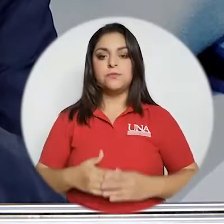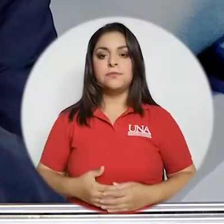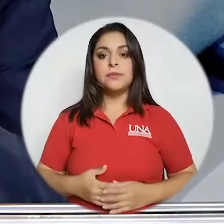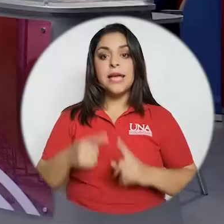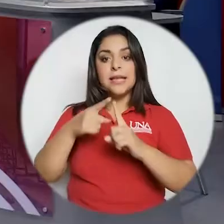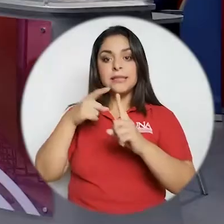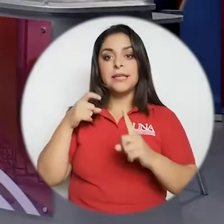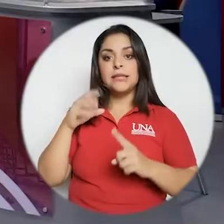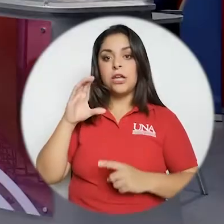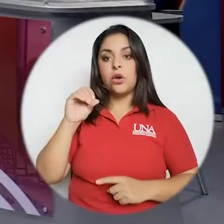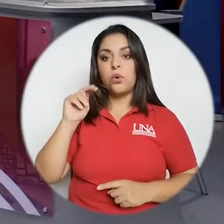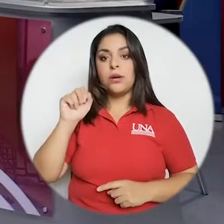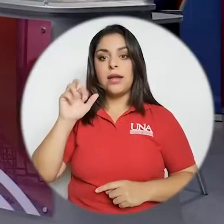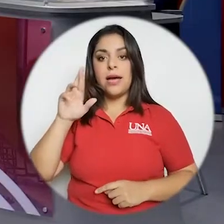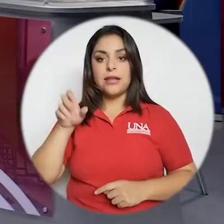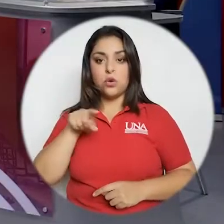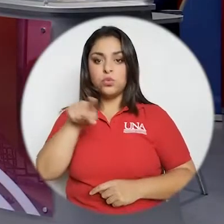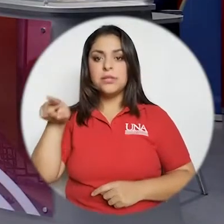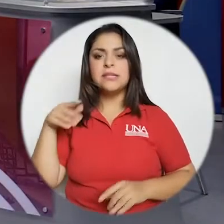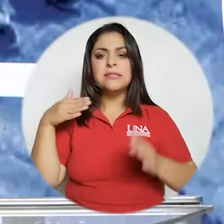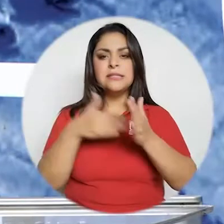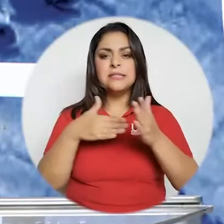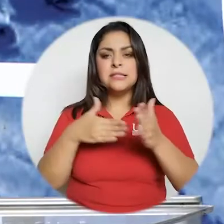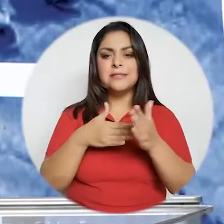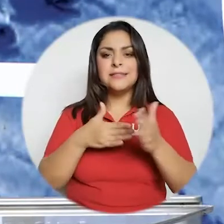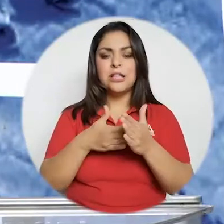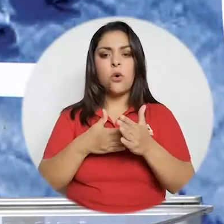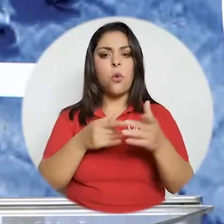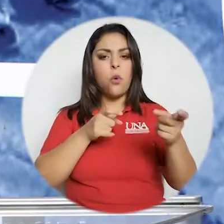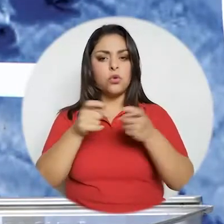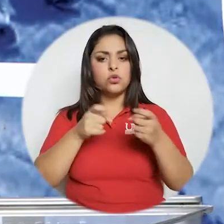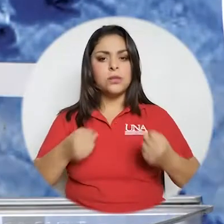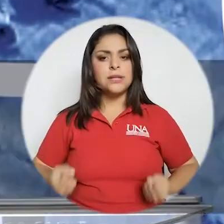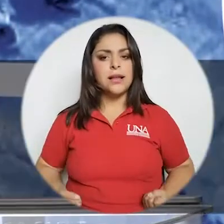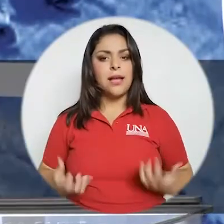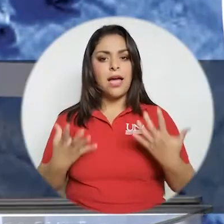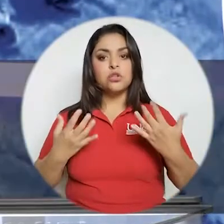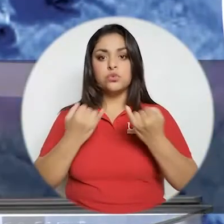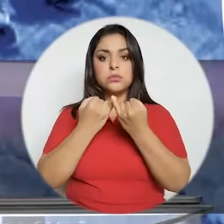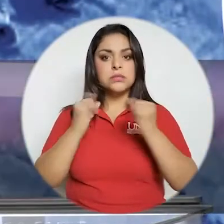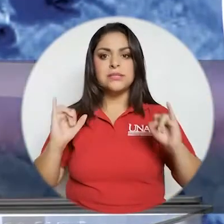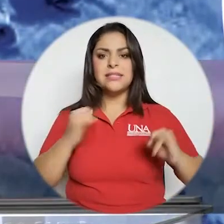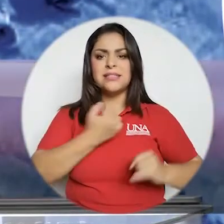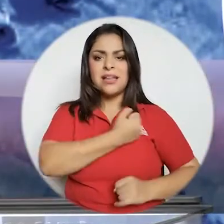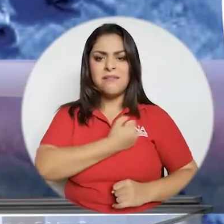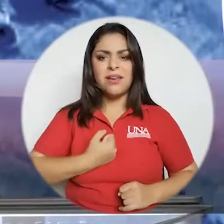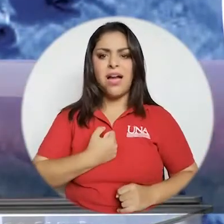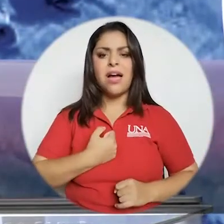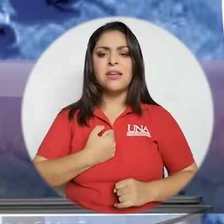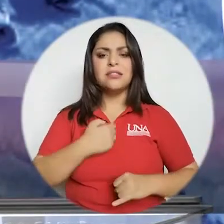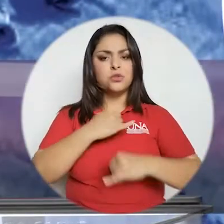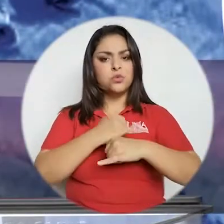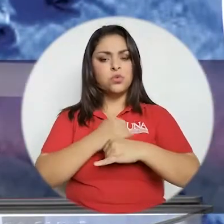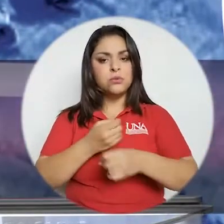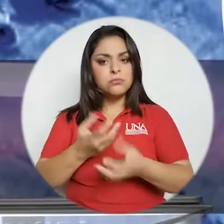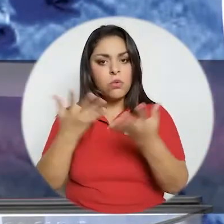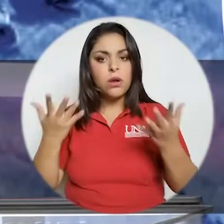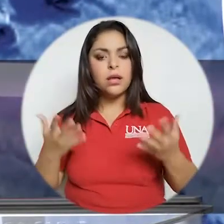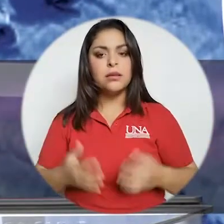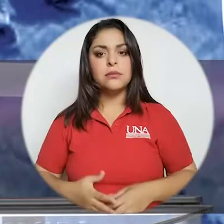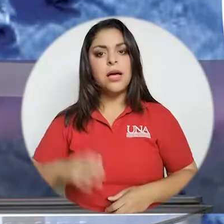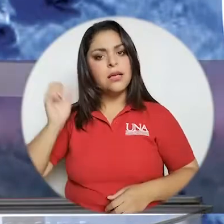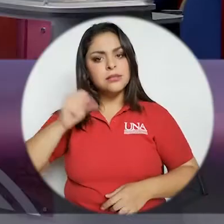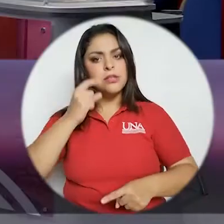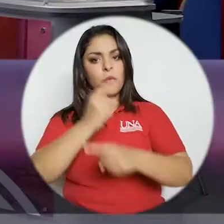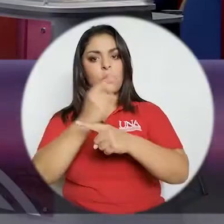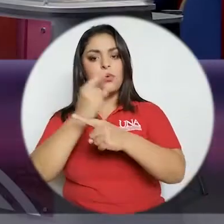nacional desde el consejo nacional de lectores ustedes han insistido en que es posible el control del gasto sin sacrificar a las instituciones públicas claro que sí